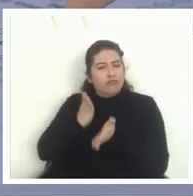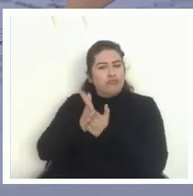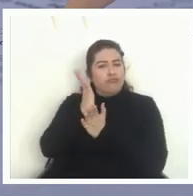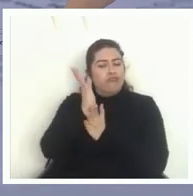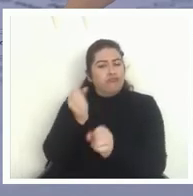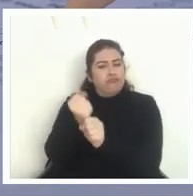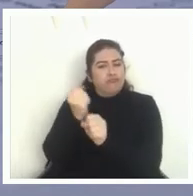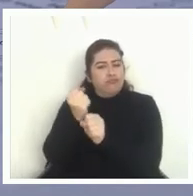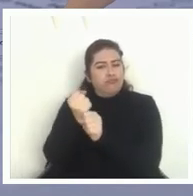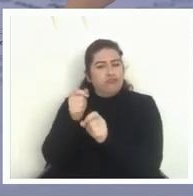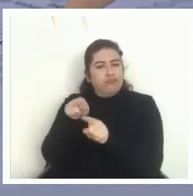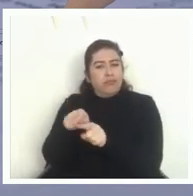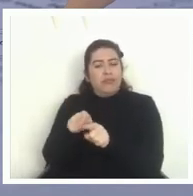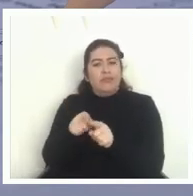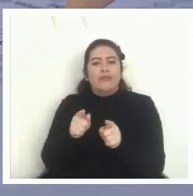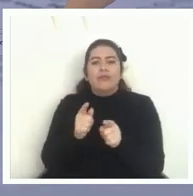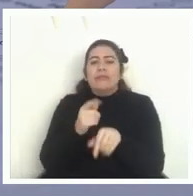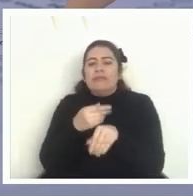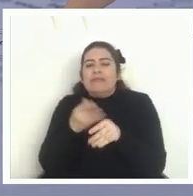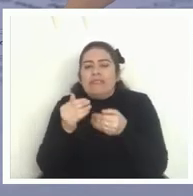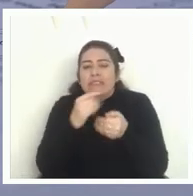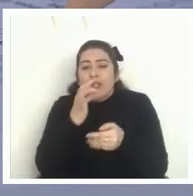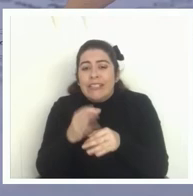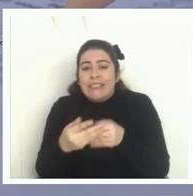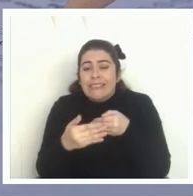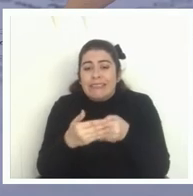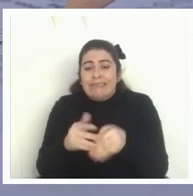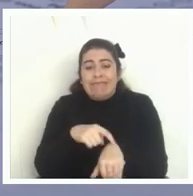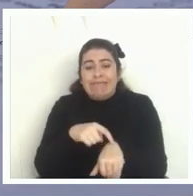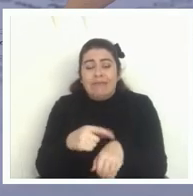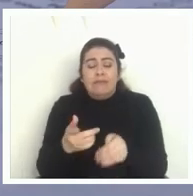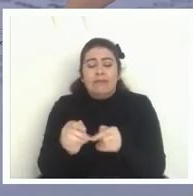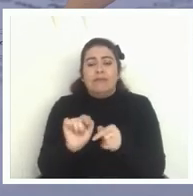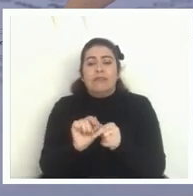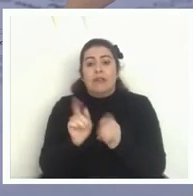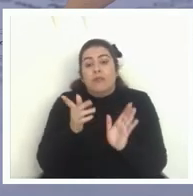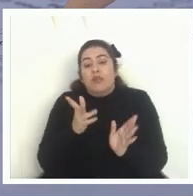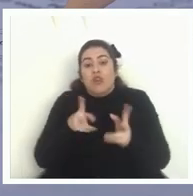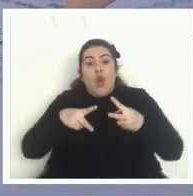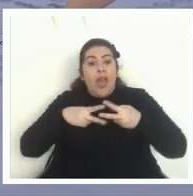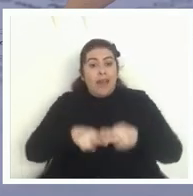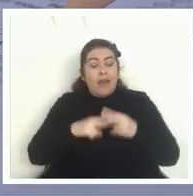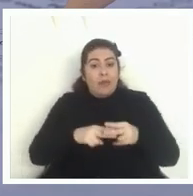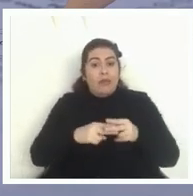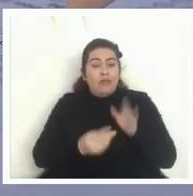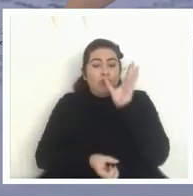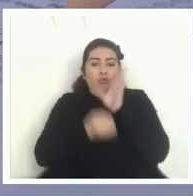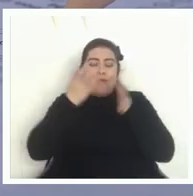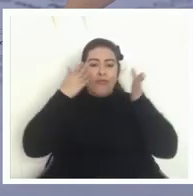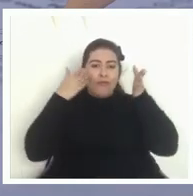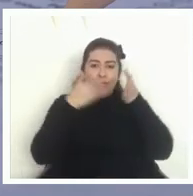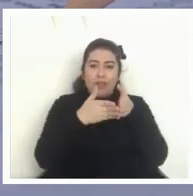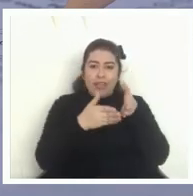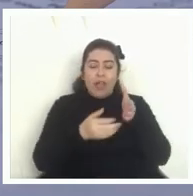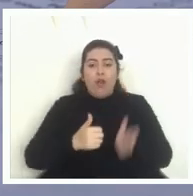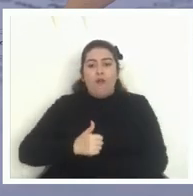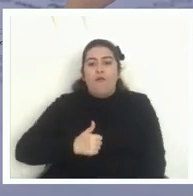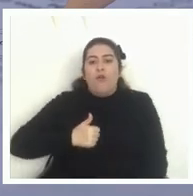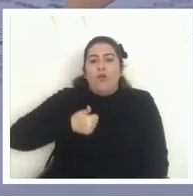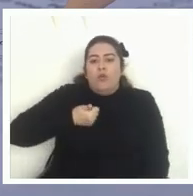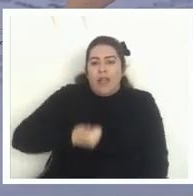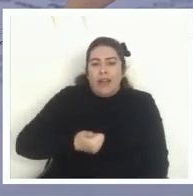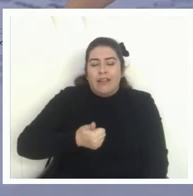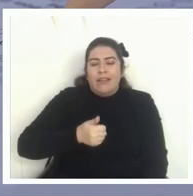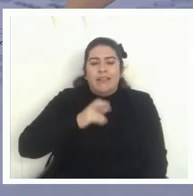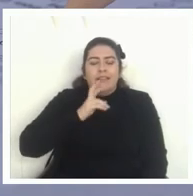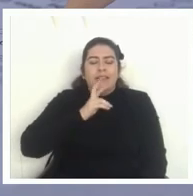no tengo mucho tiempo pero solo decirles que a pesar de ser herramientas con el nuevo enfoque es decir voluntarias sin consecuencia